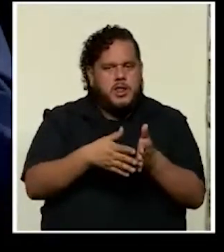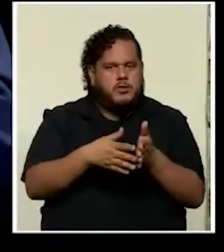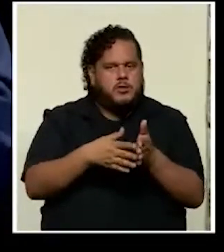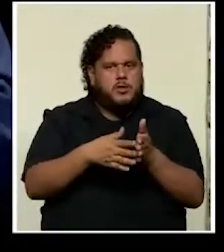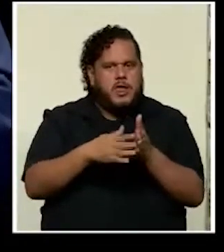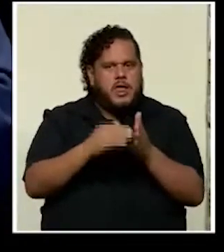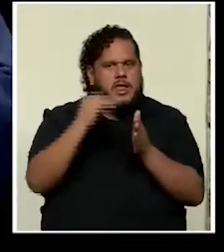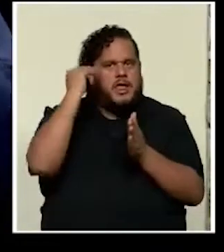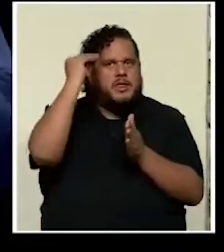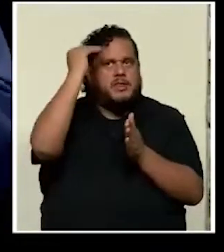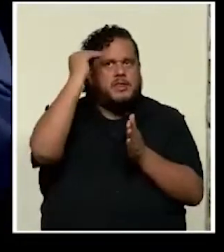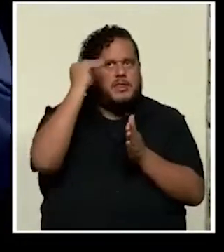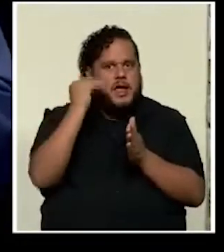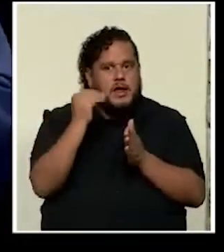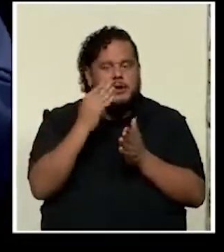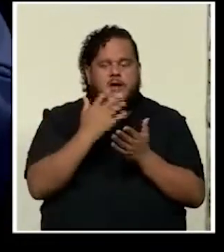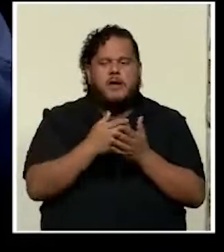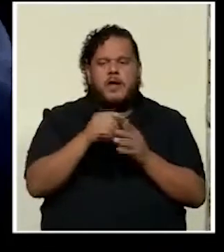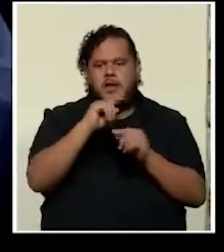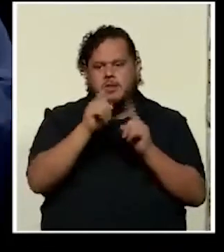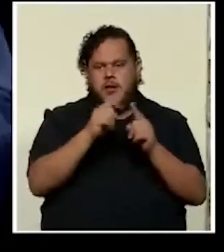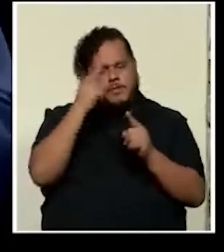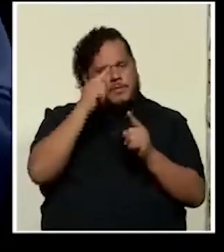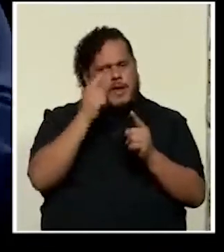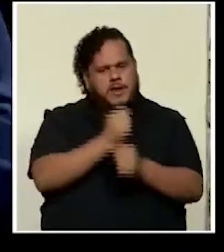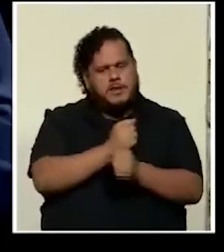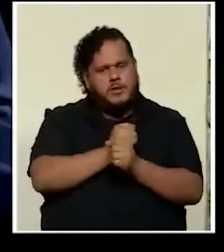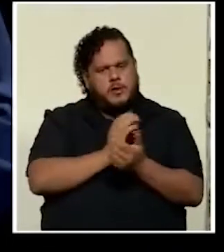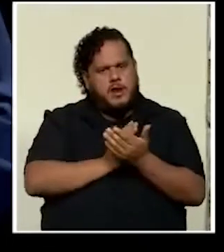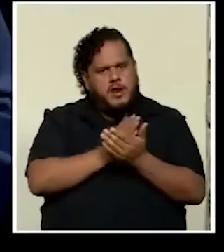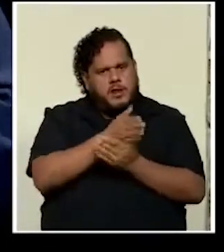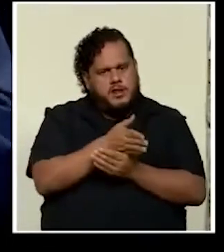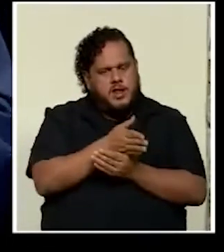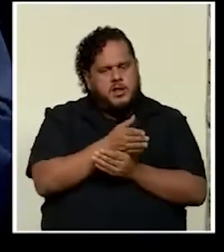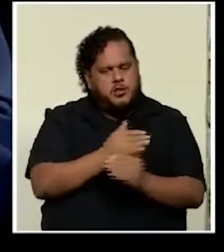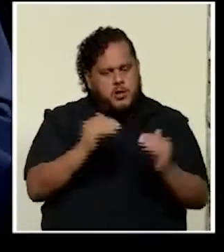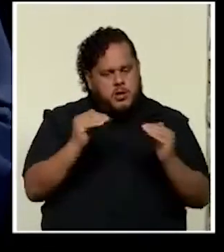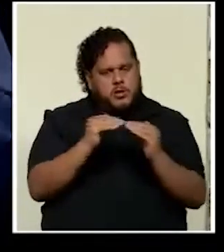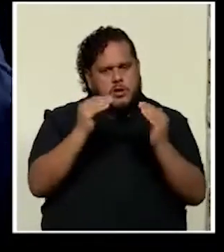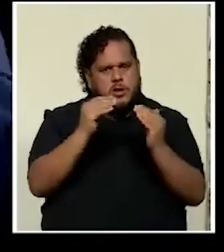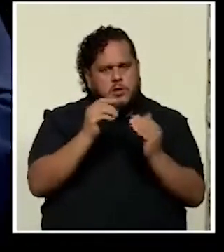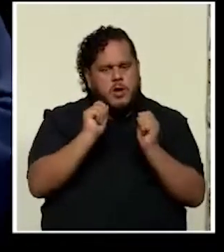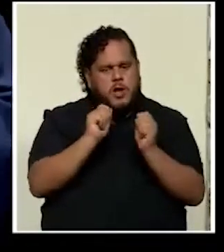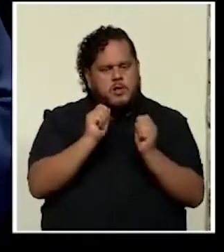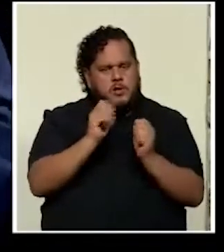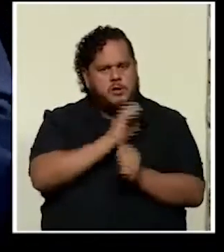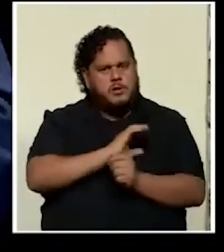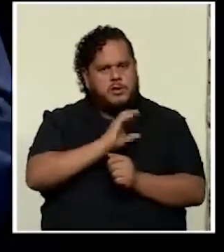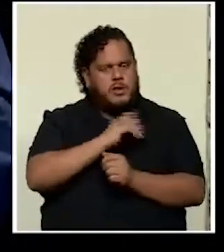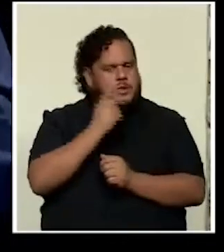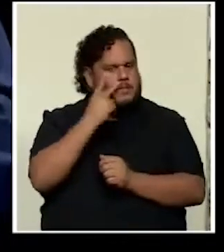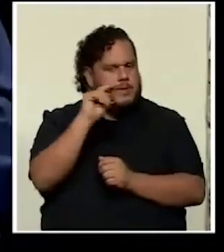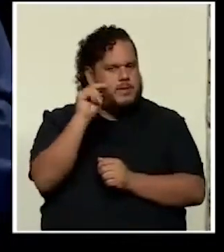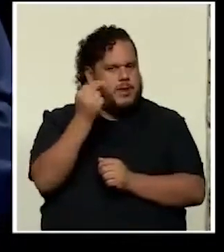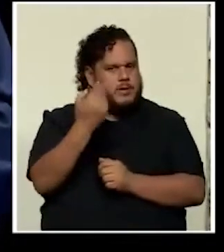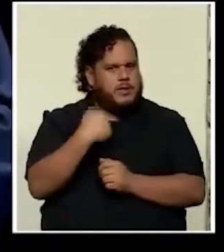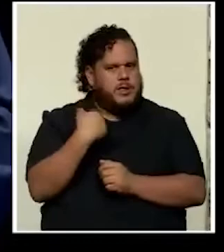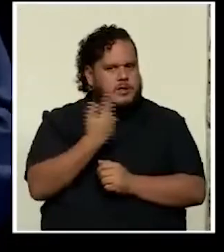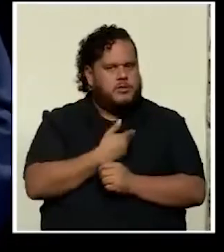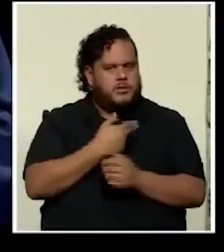para resolver el acceso equitativo a educación de calidad? Vamos a ver la nota que preparamos.